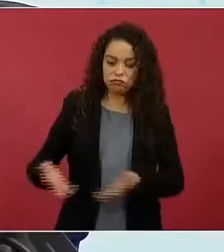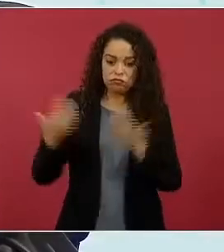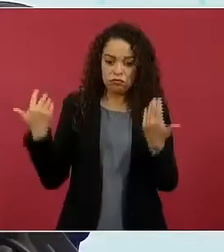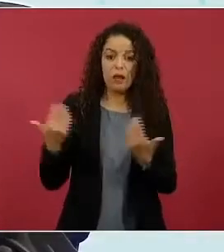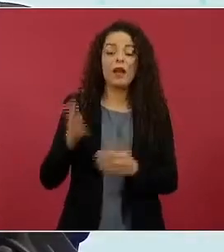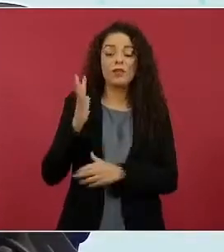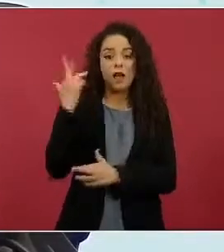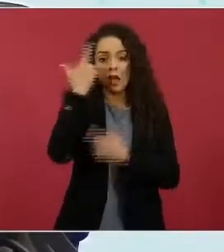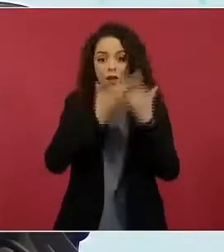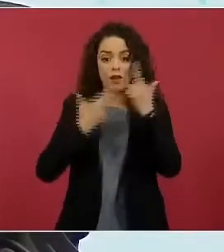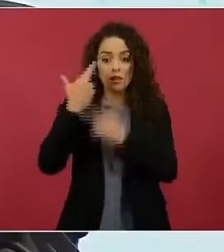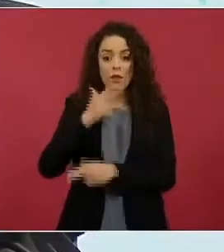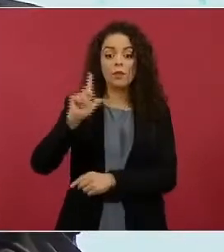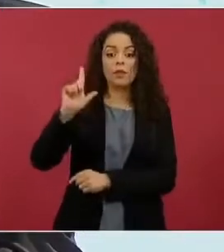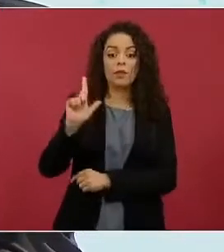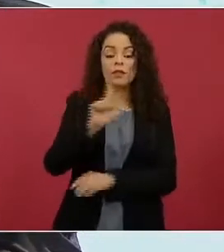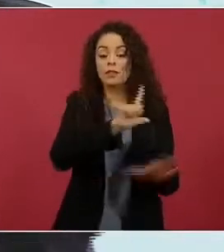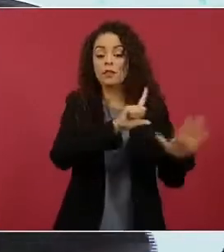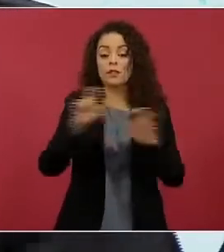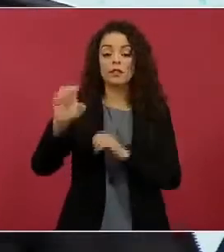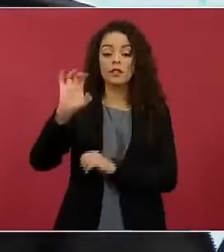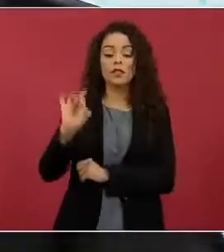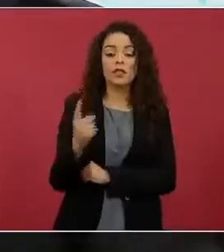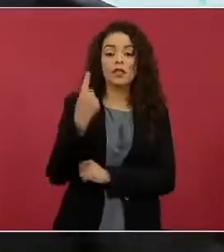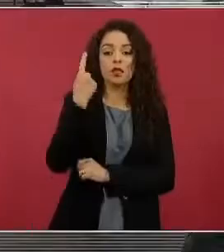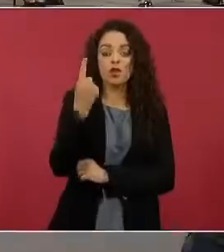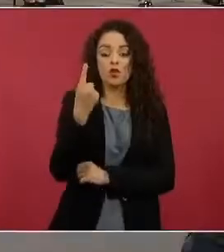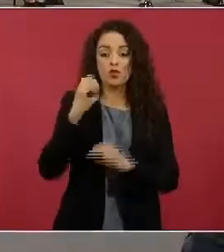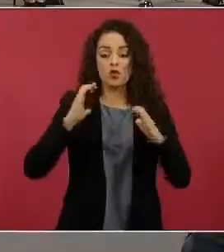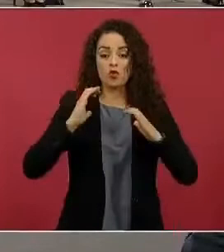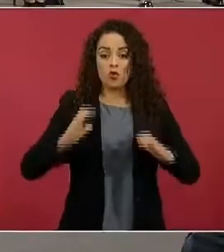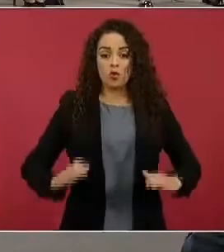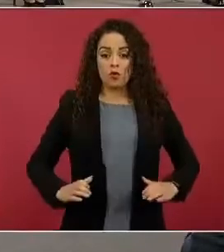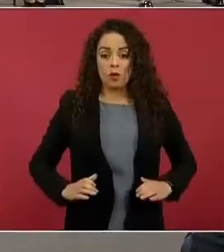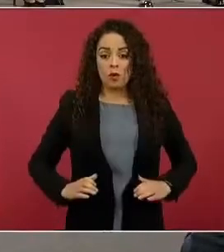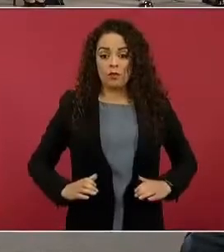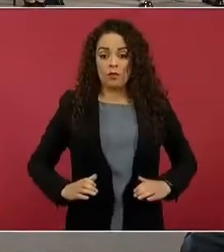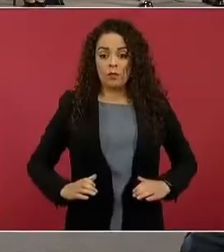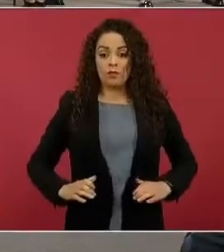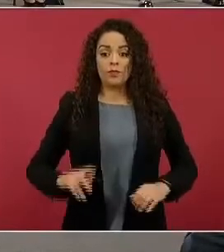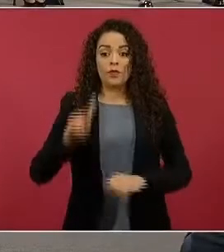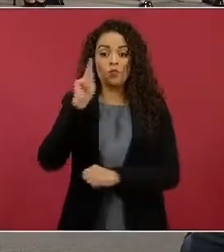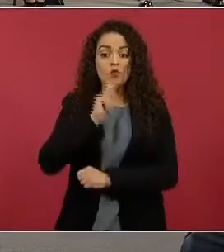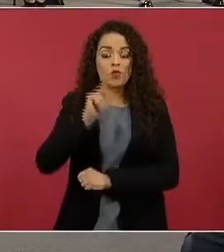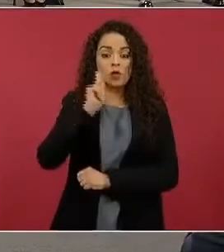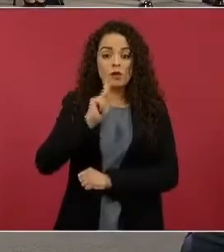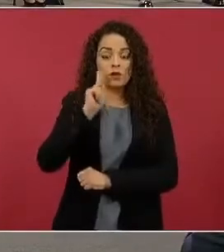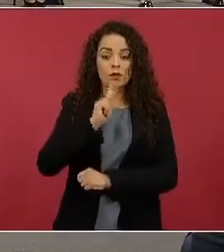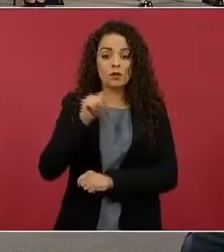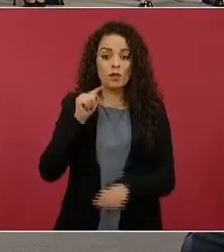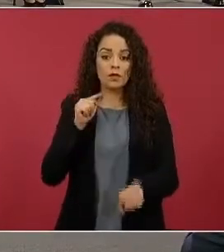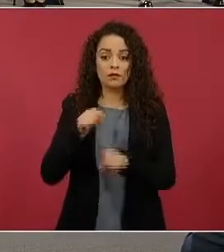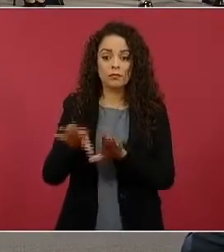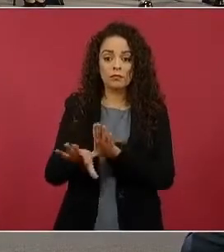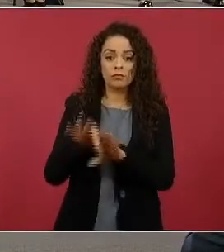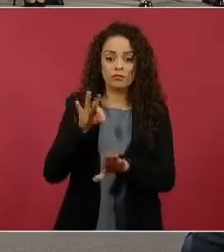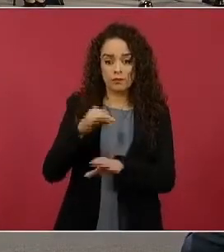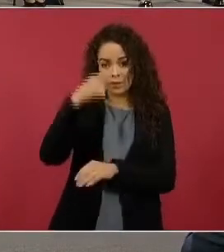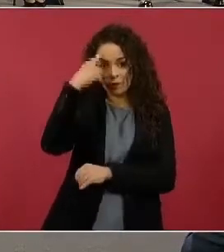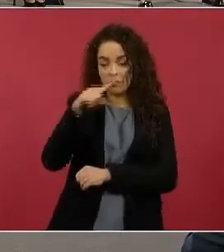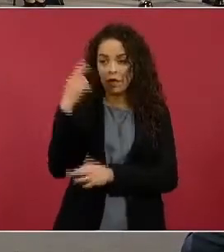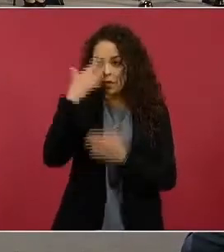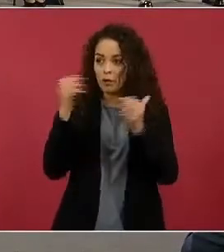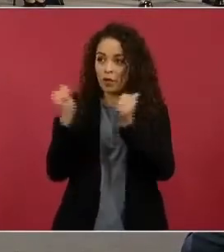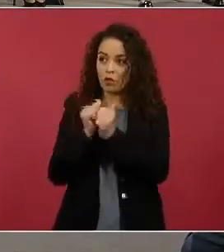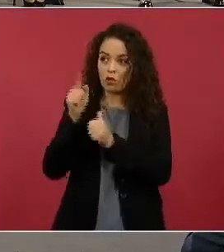análisis de 731 cuerpos, la toma de 1.600 tomas referenciales hacia los familiares,